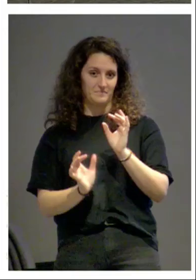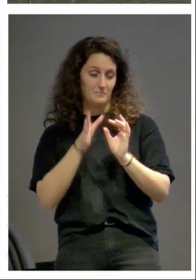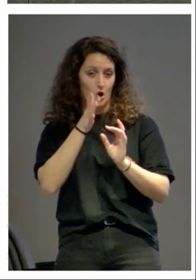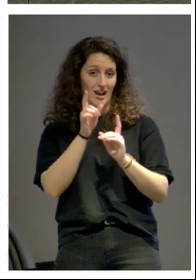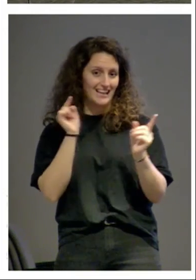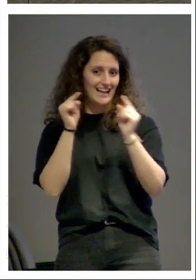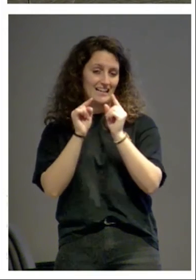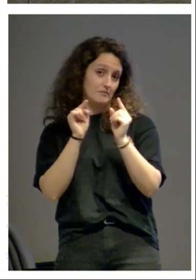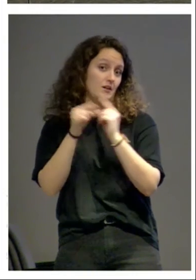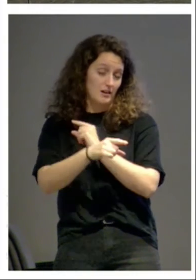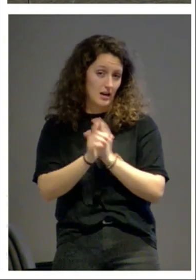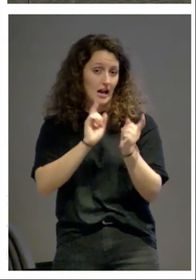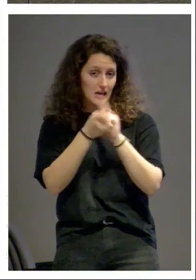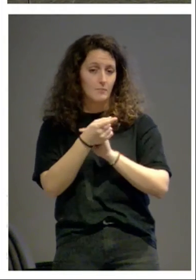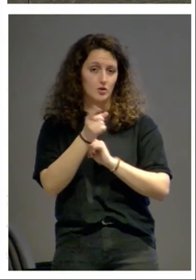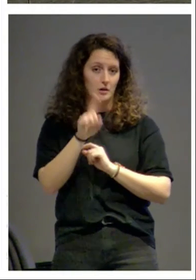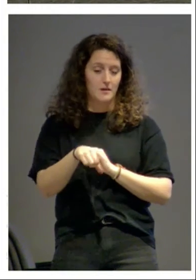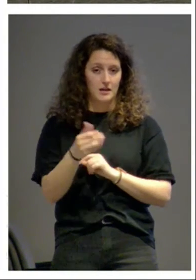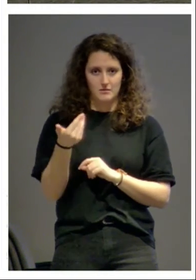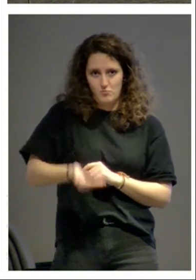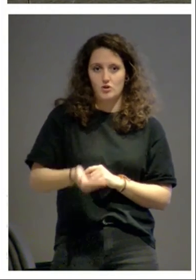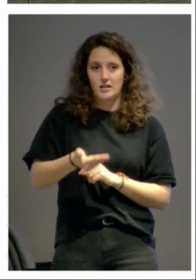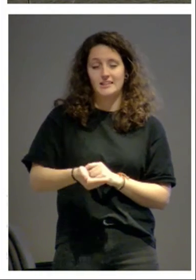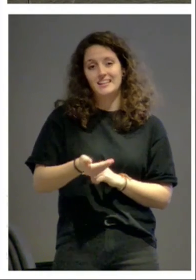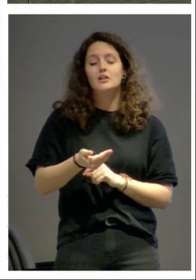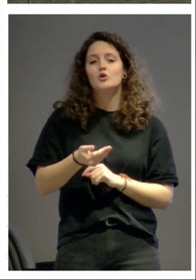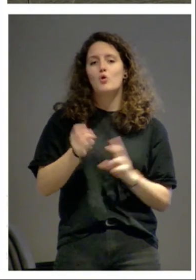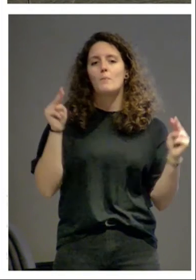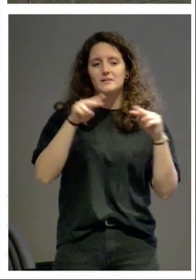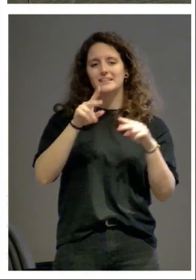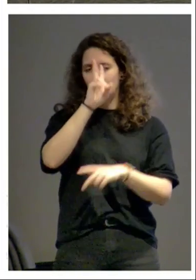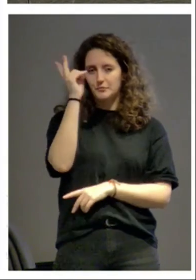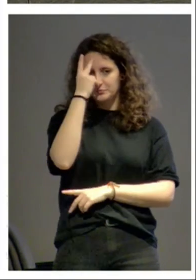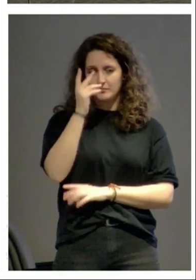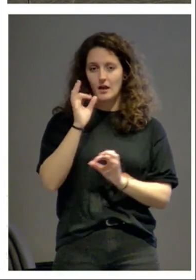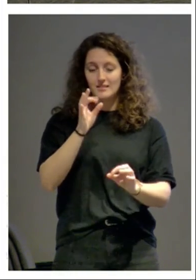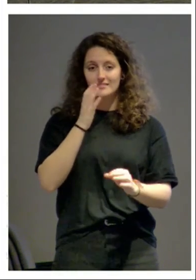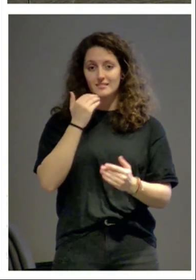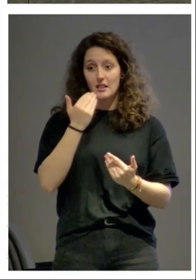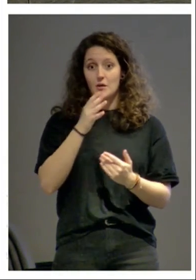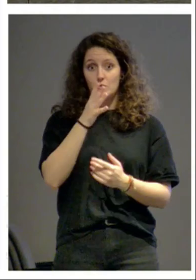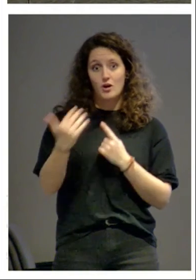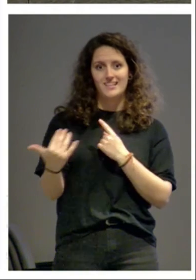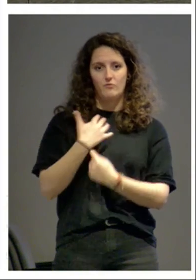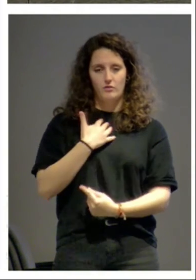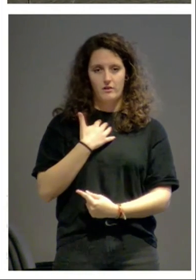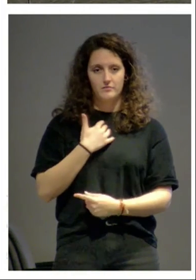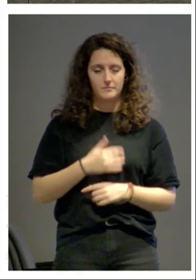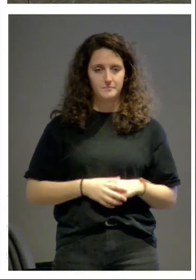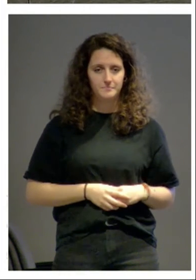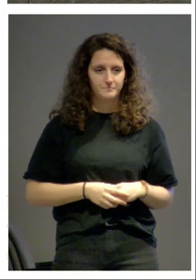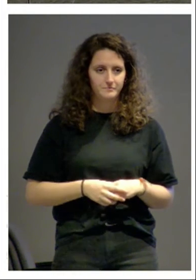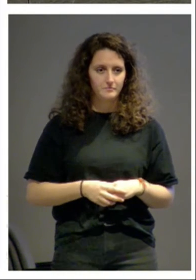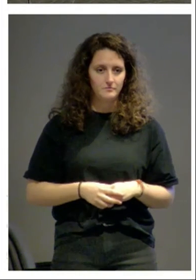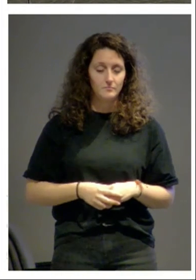también ha sido muy importante en los últimos años el cambio de perspectiva acerca de las influencias entre comillas como